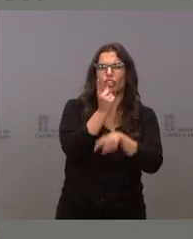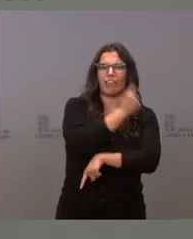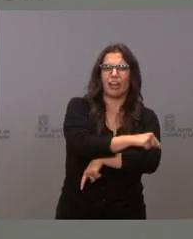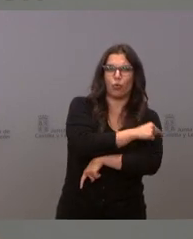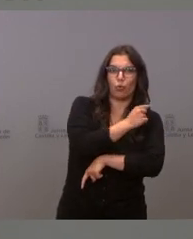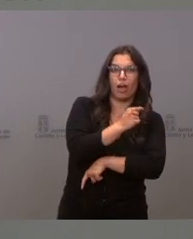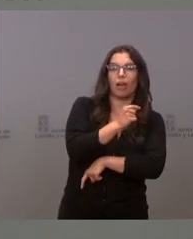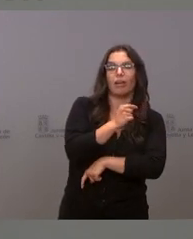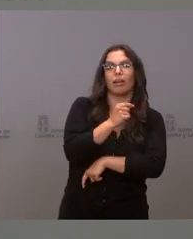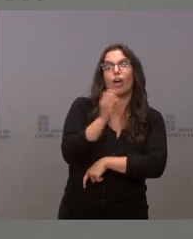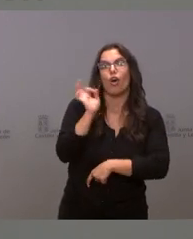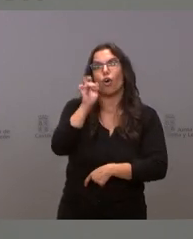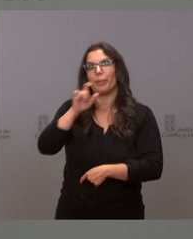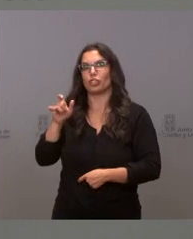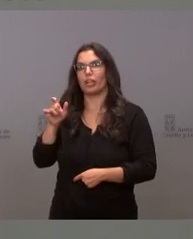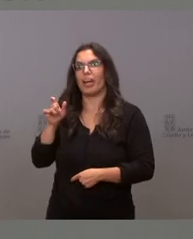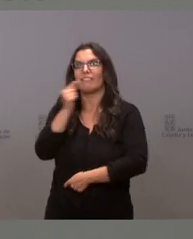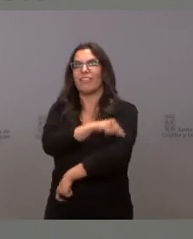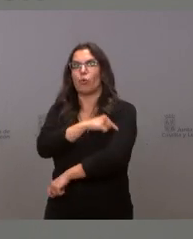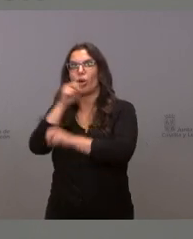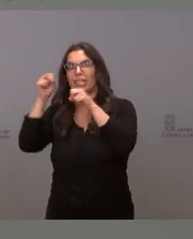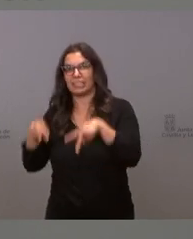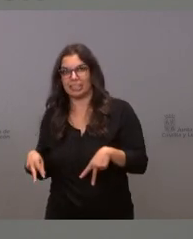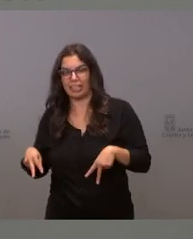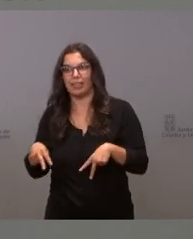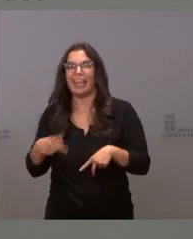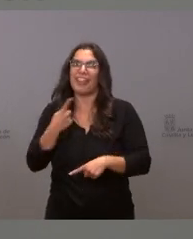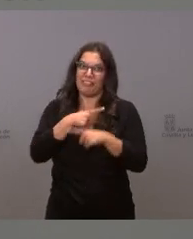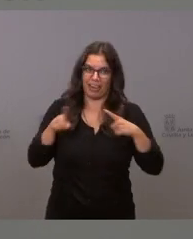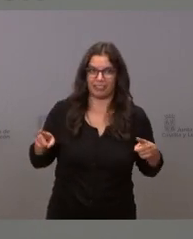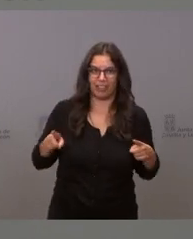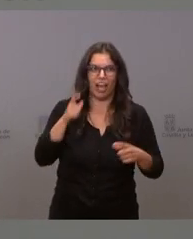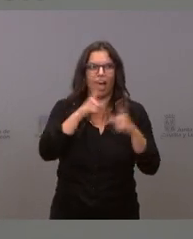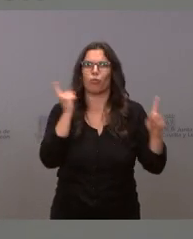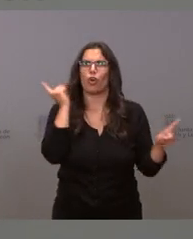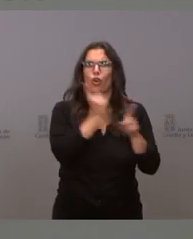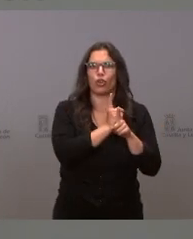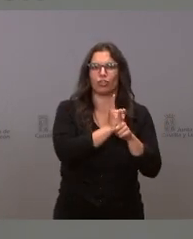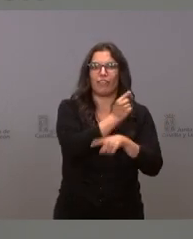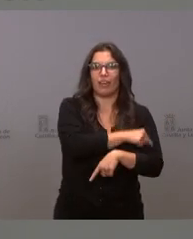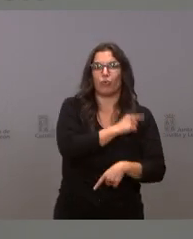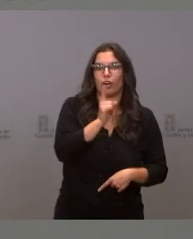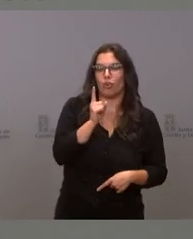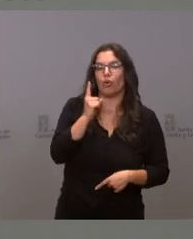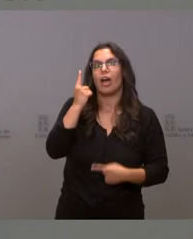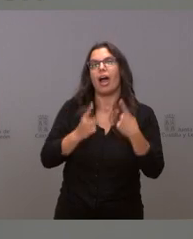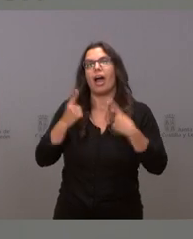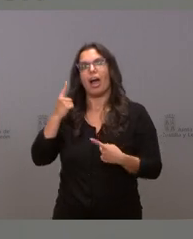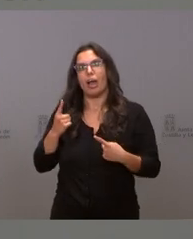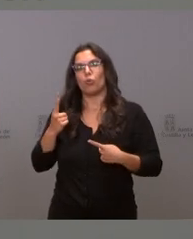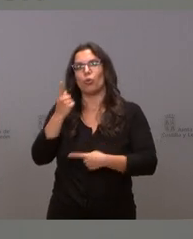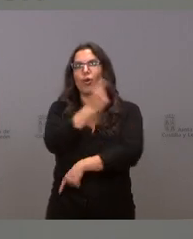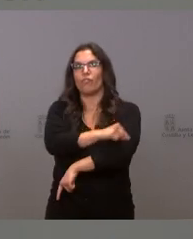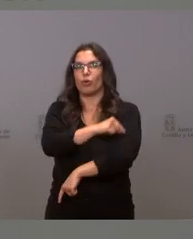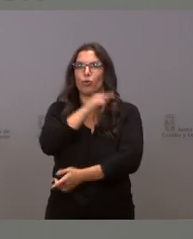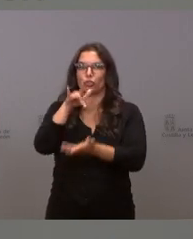nosotros tenemos un 50% de no vacunados no de negacionistas tenemos un 50% de no vacunados algunos porque no les ha llegado